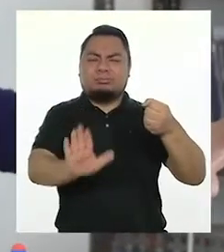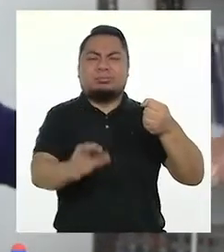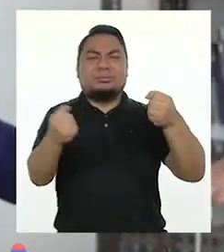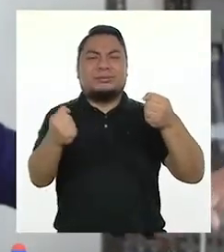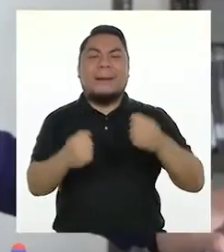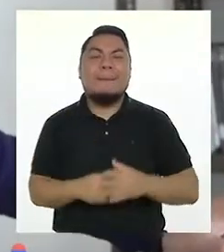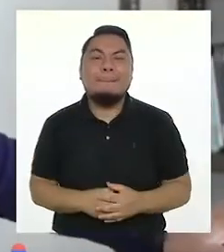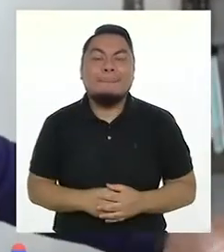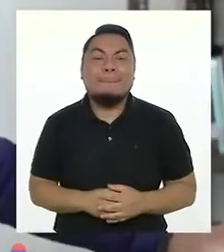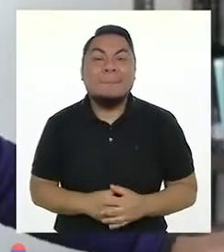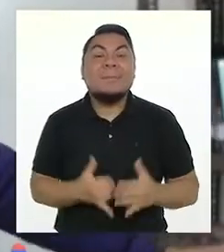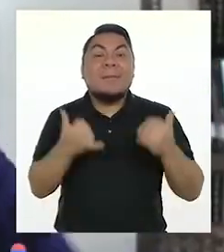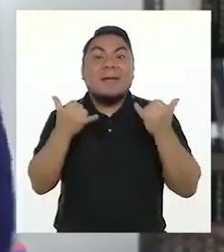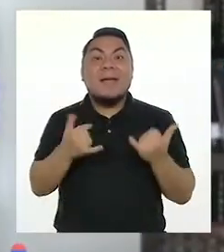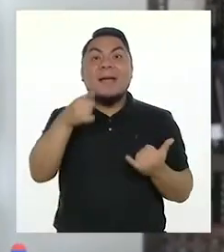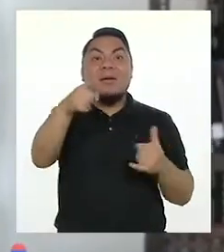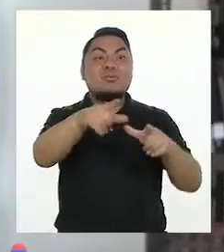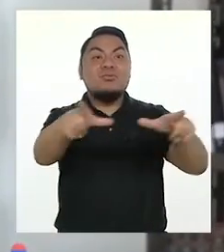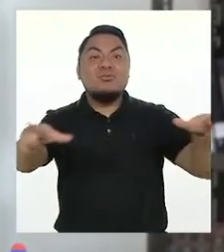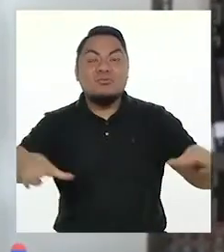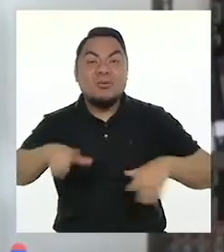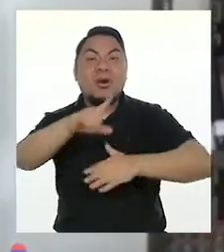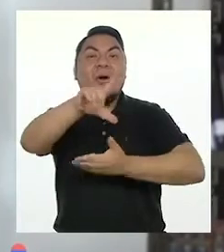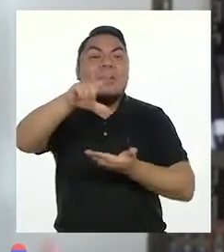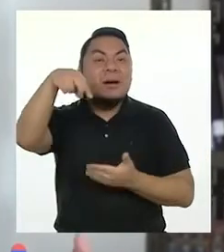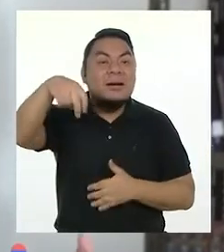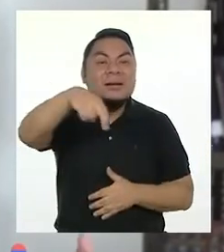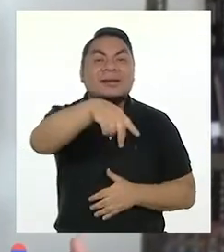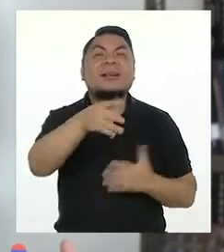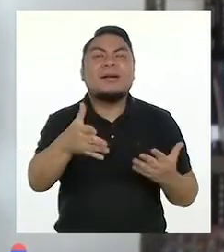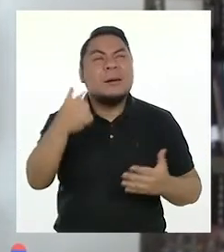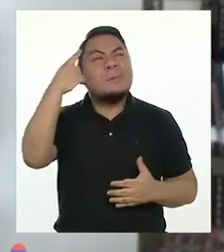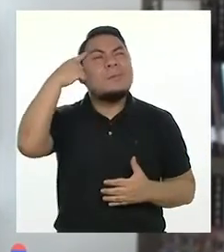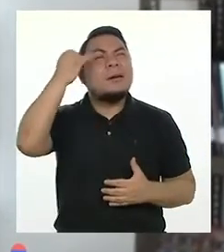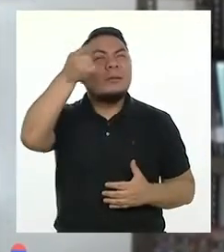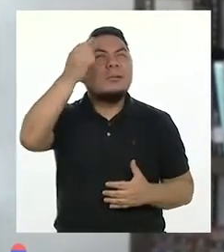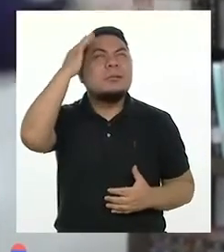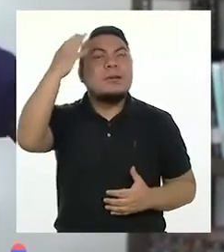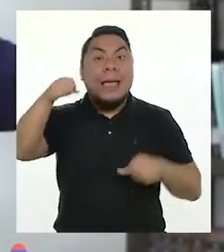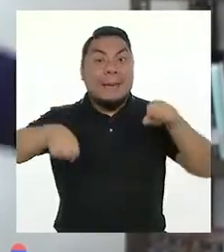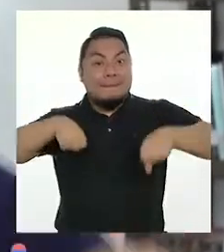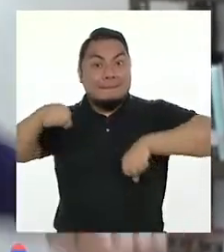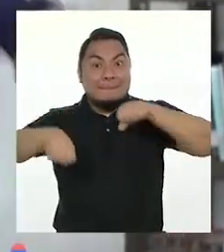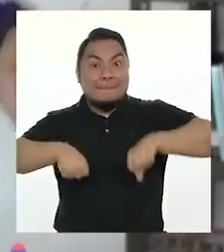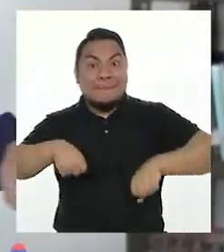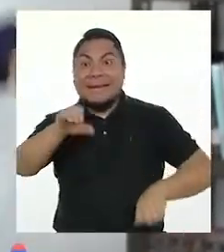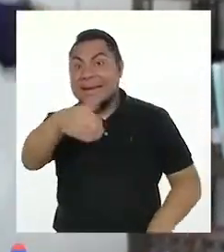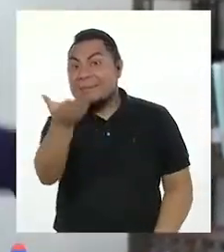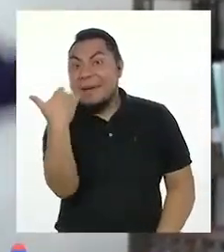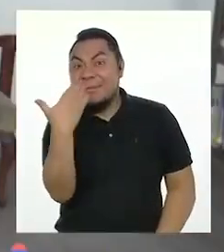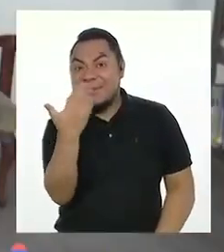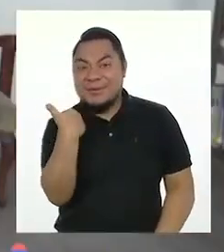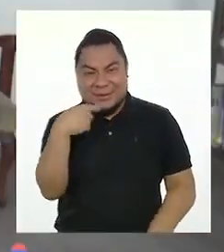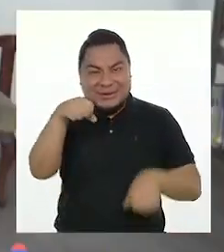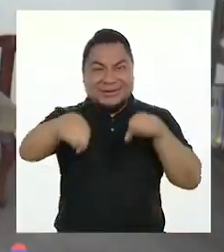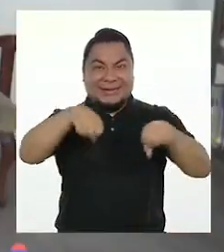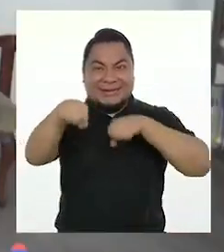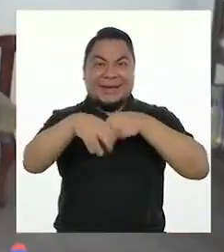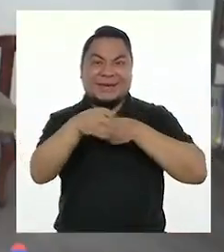Ahora, sigamos por la ciudad. Pero ahora, pasemos en bicicleta. ¿Qué les parece? ¡Sí! ¡Vamos en una bicicleta!